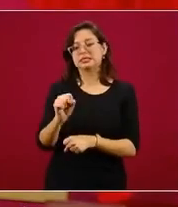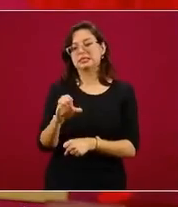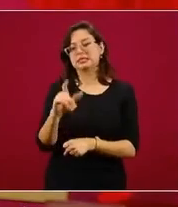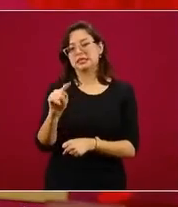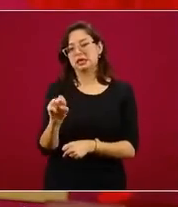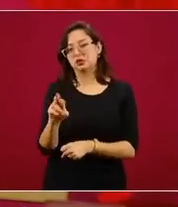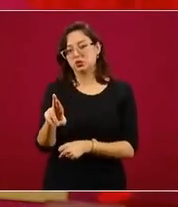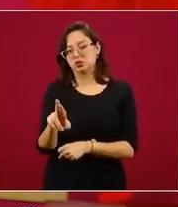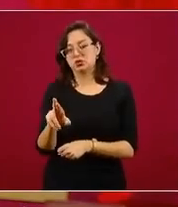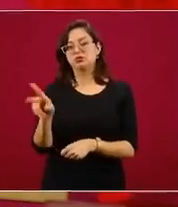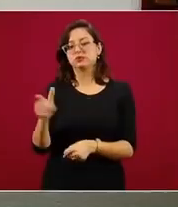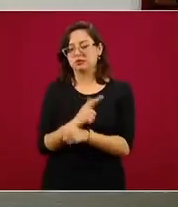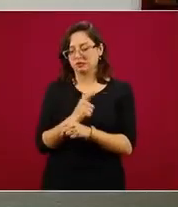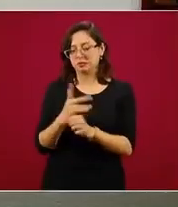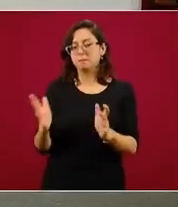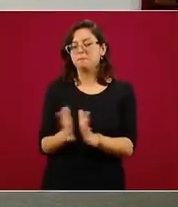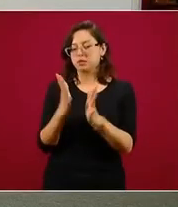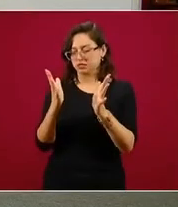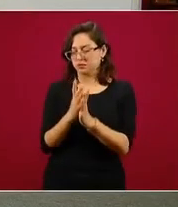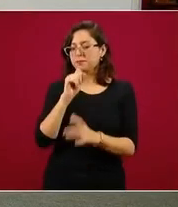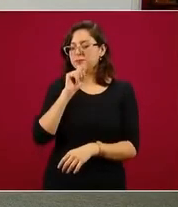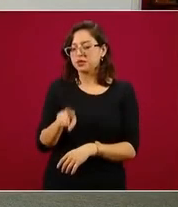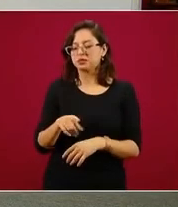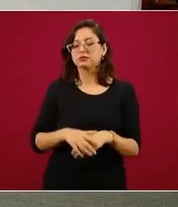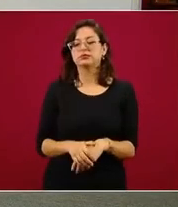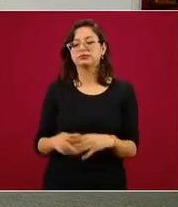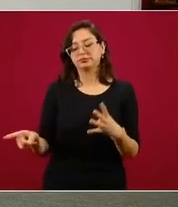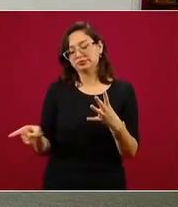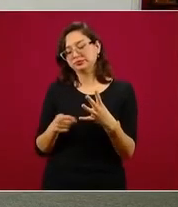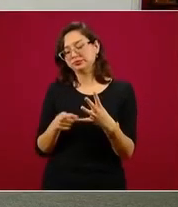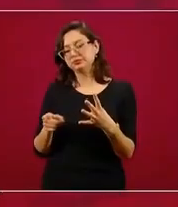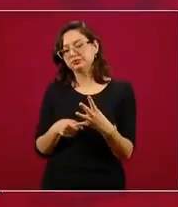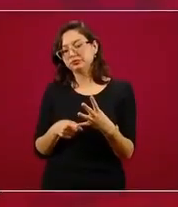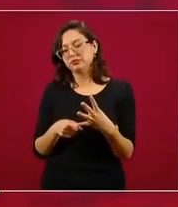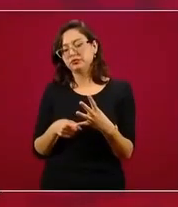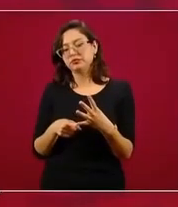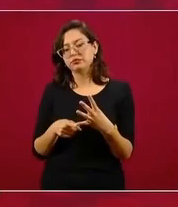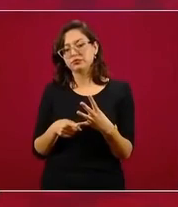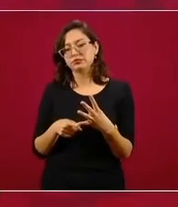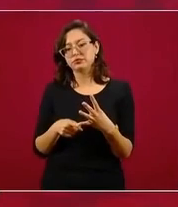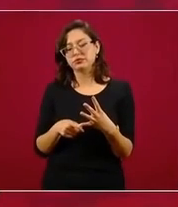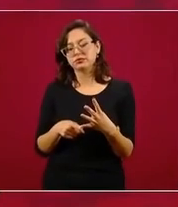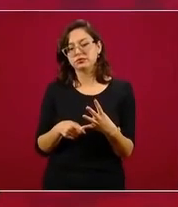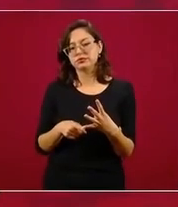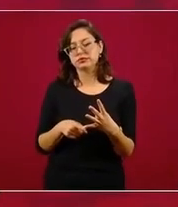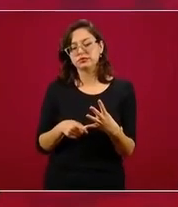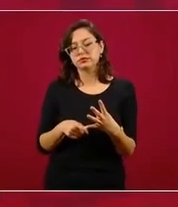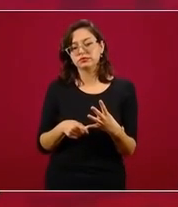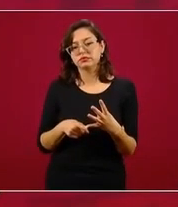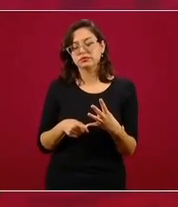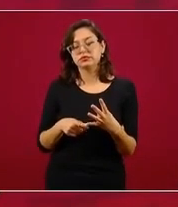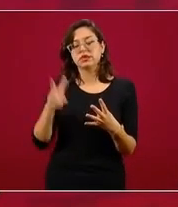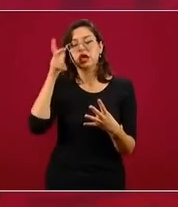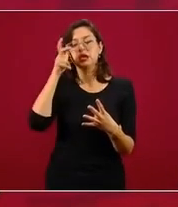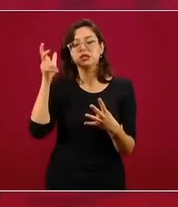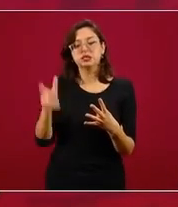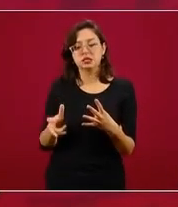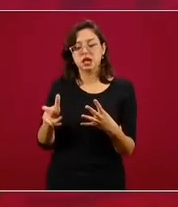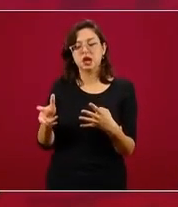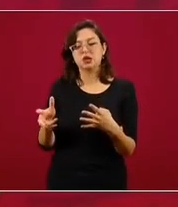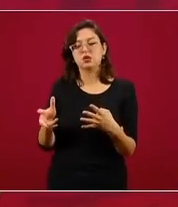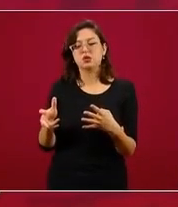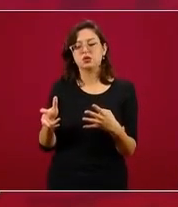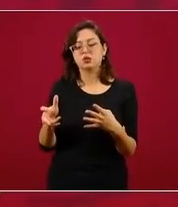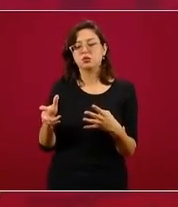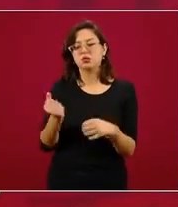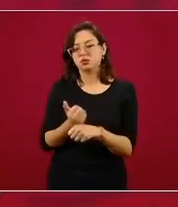licenciado Miguel Torruco Marqués. También tuvimos otros diálogos con funcionarios del estado de Hidalgo, el